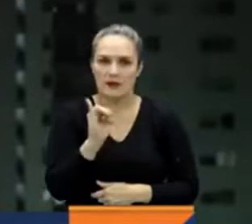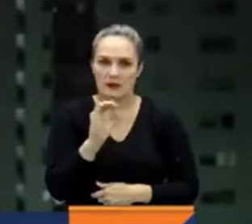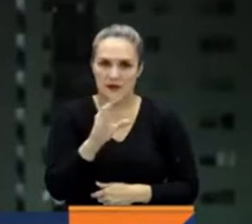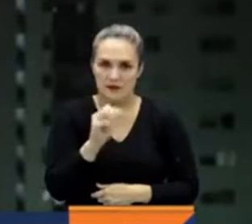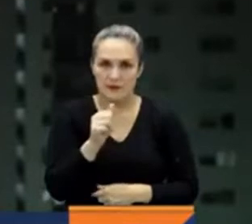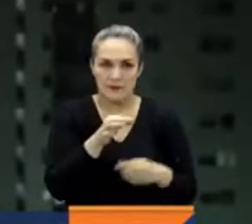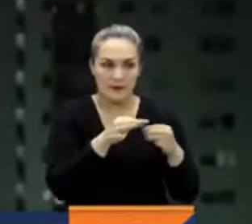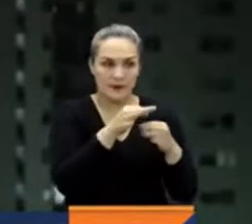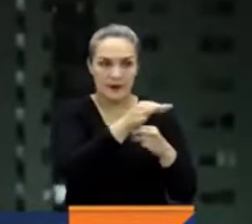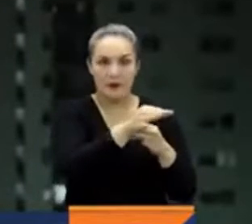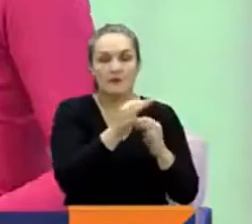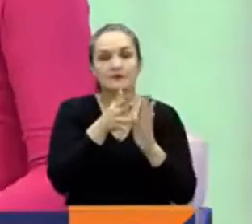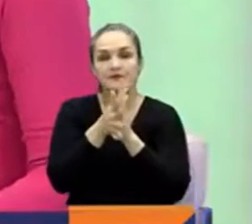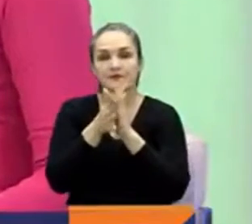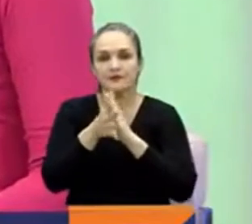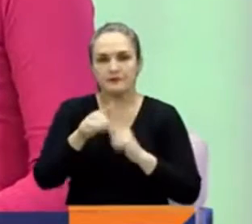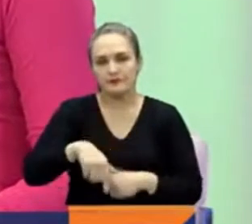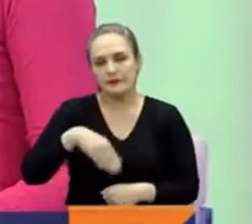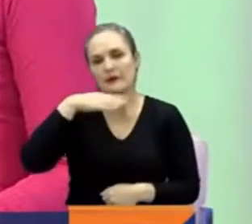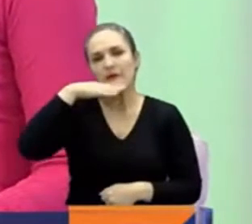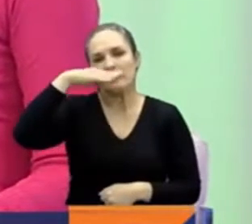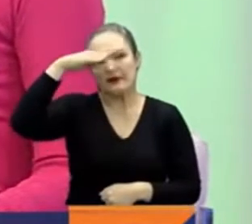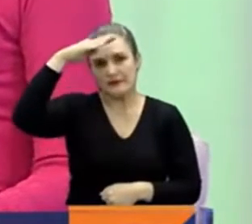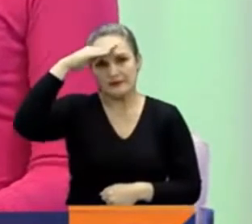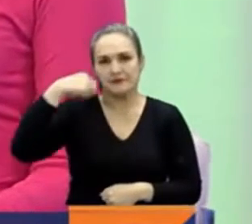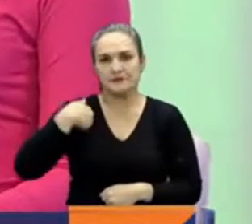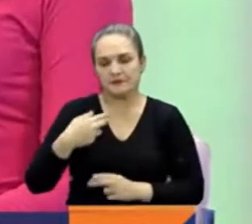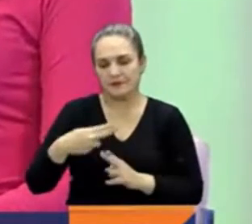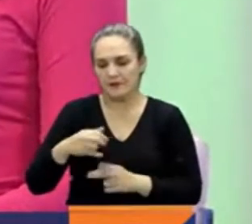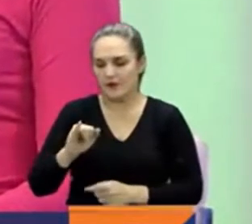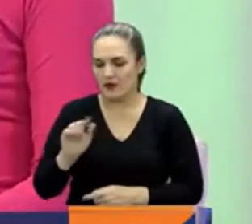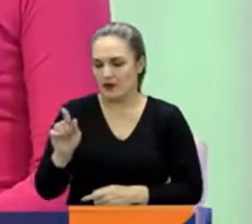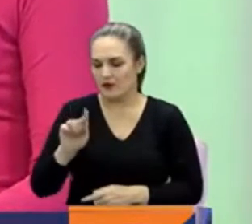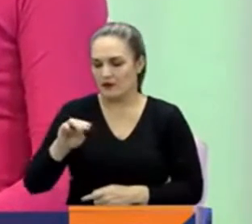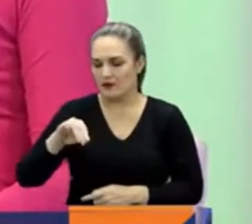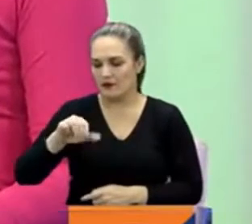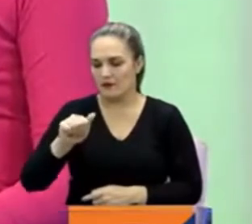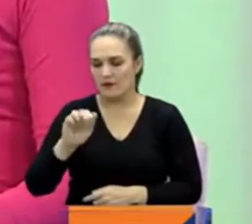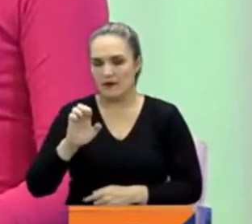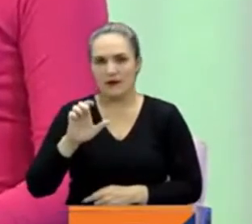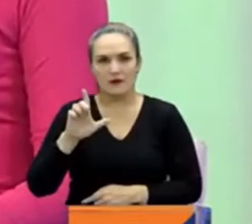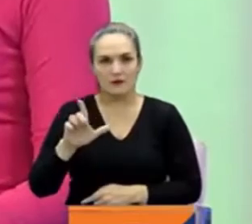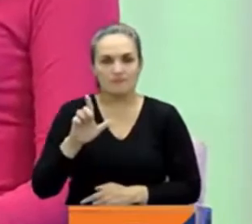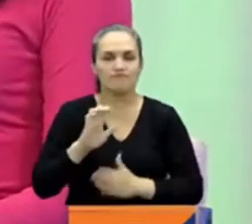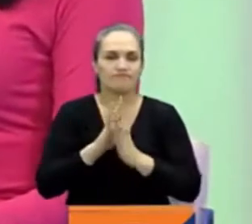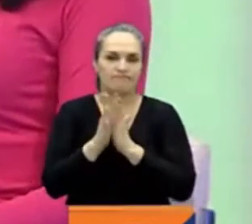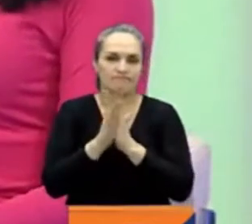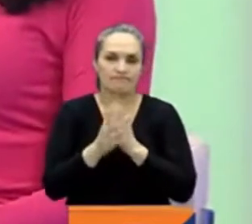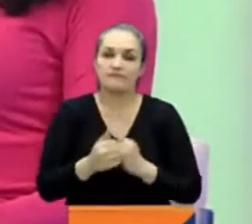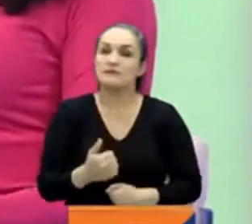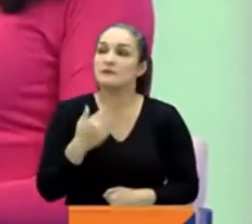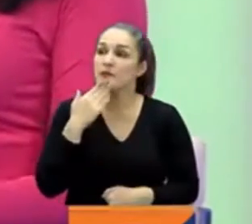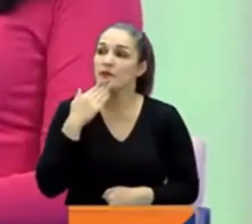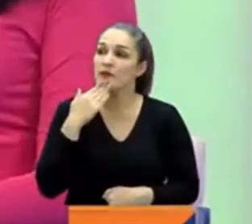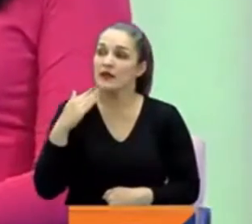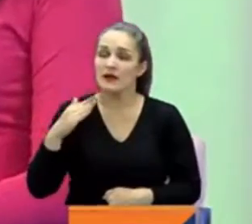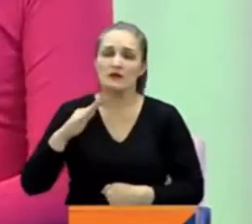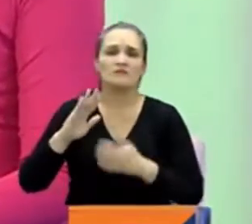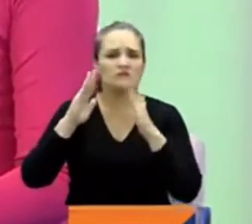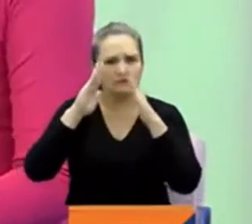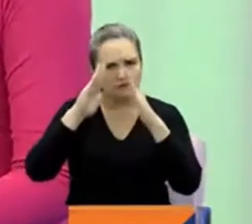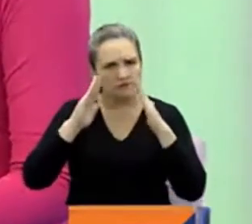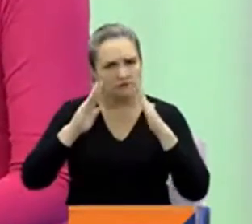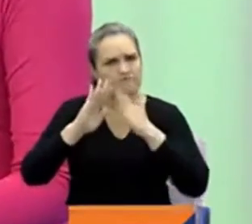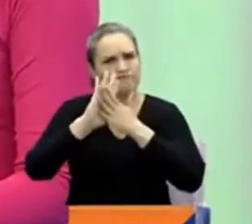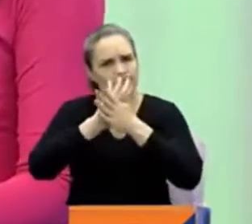entregamos desde la capital antioqueña, Ismael Tobón, RTVC Noticias, Conectados 24-7. Gracias Ismael, estaremos atentos a todas las